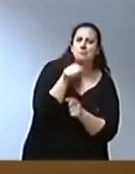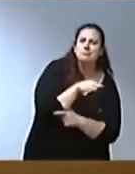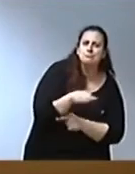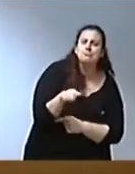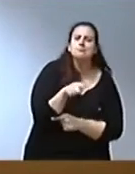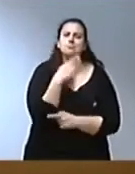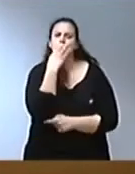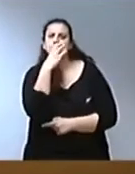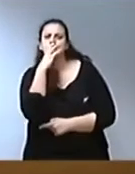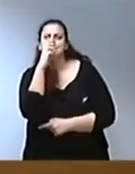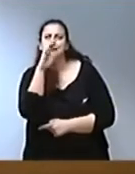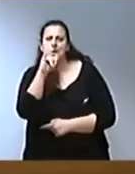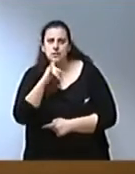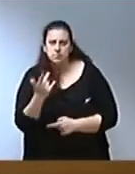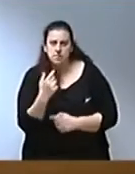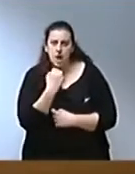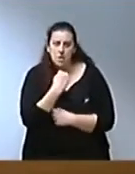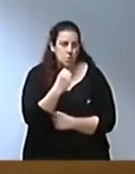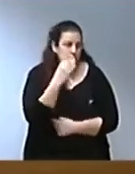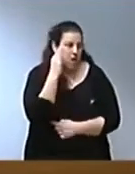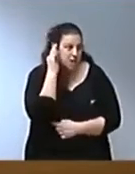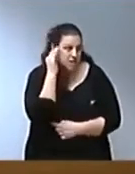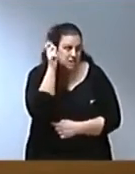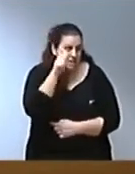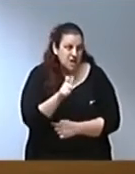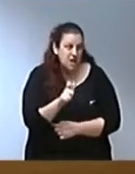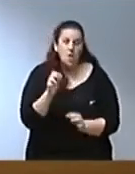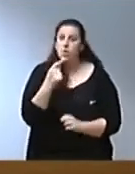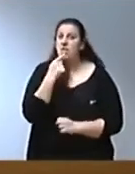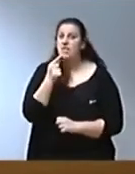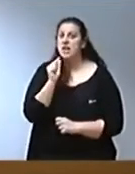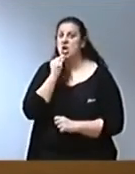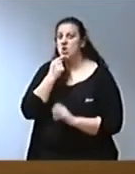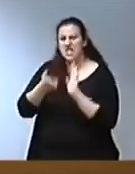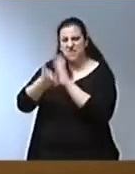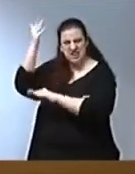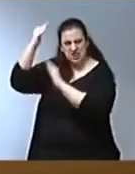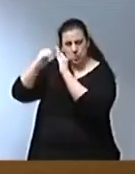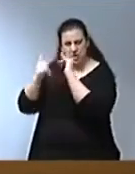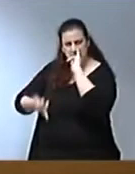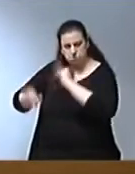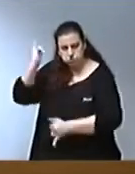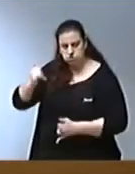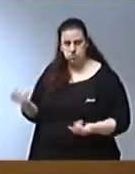¿Dónde están los gritos pidiendo señora Oltra? ¡Vaya suste a su casa!